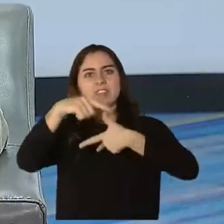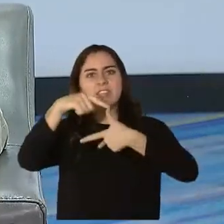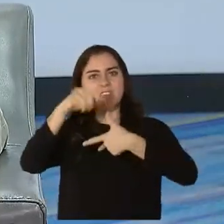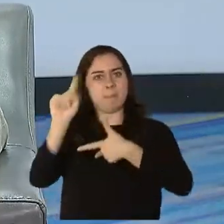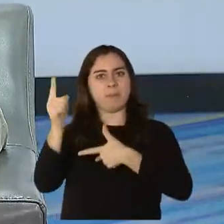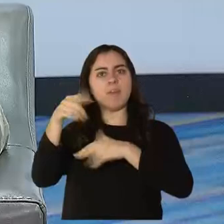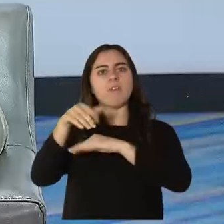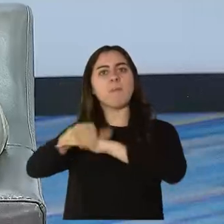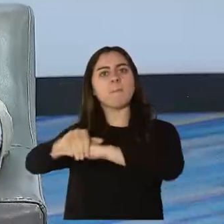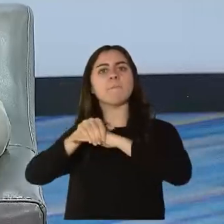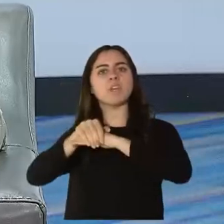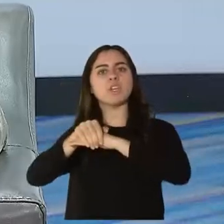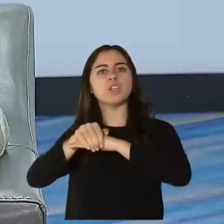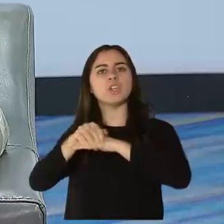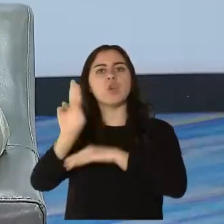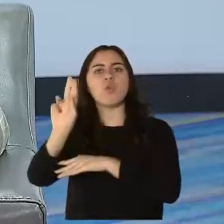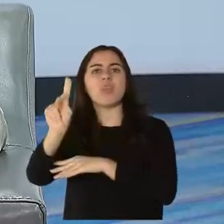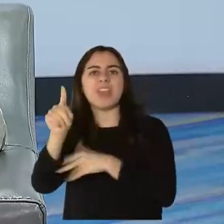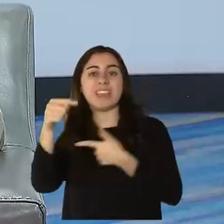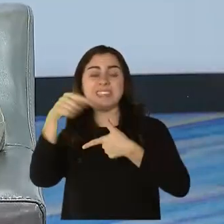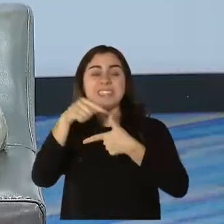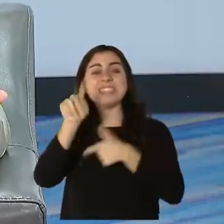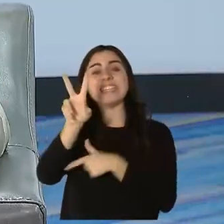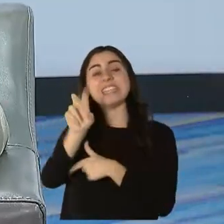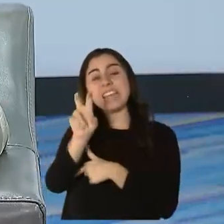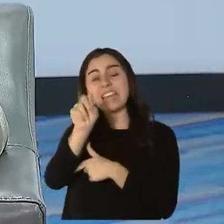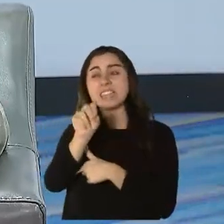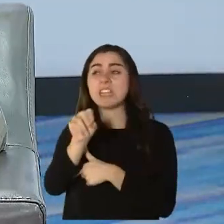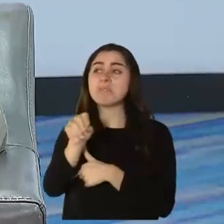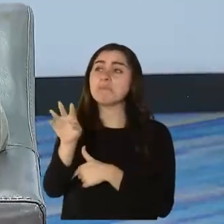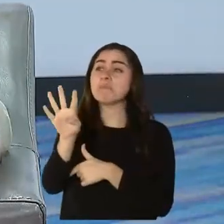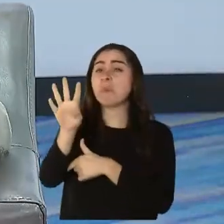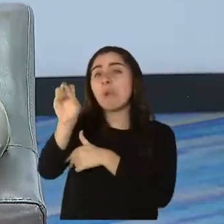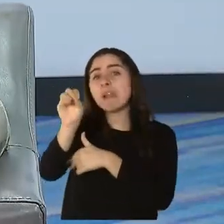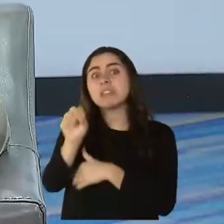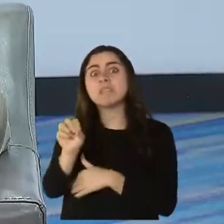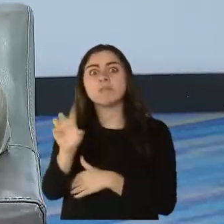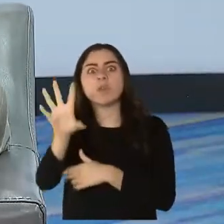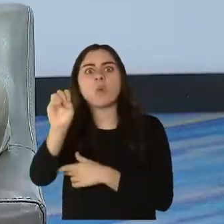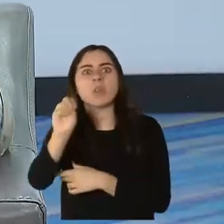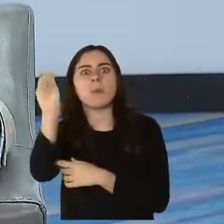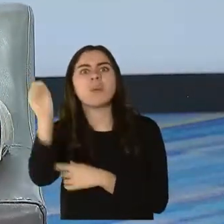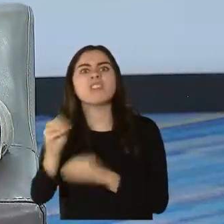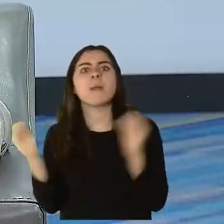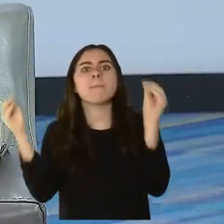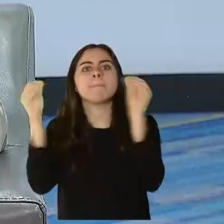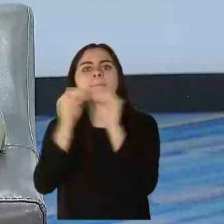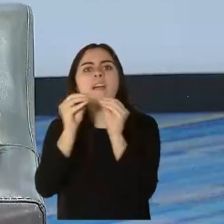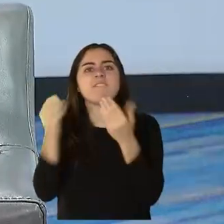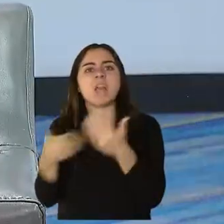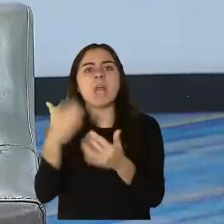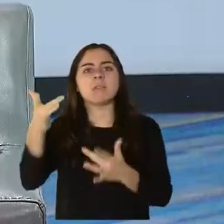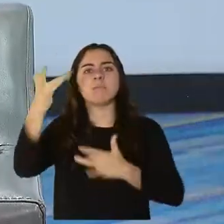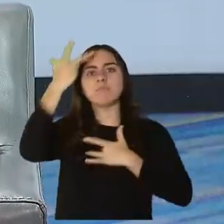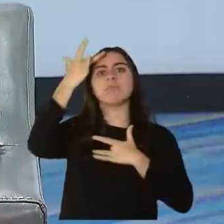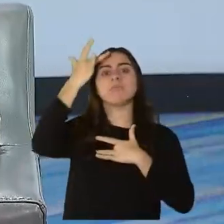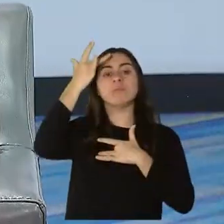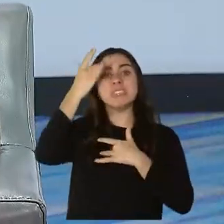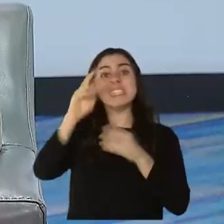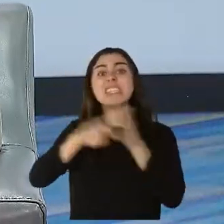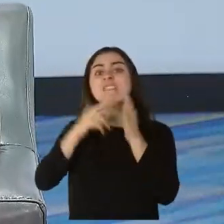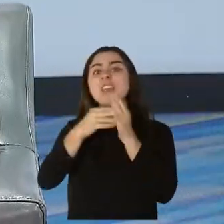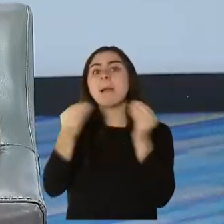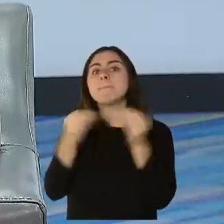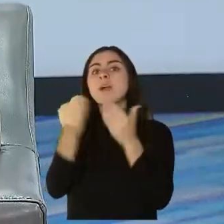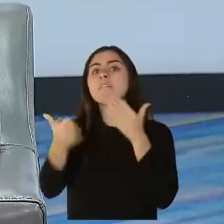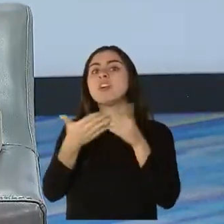tiende a ser entre un 30, 40 o hasta 50% más contagiosa. No es más letal. Una cosa es